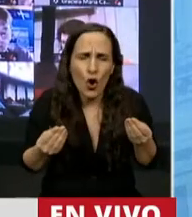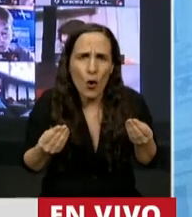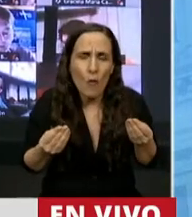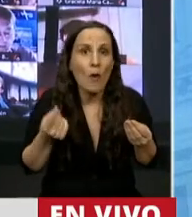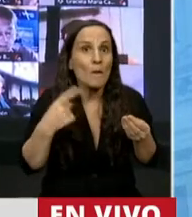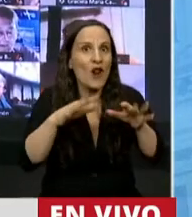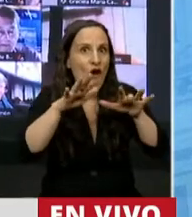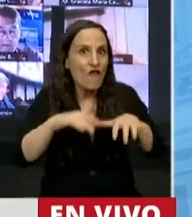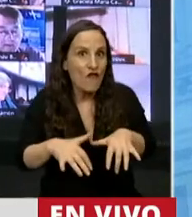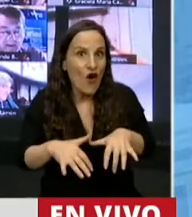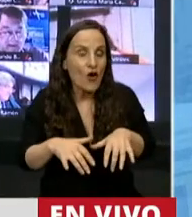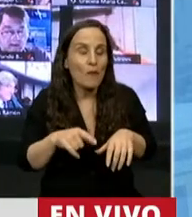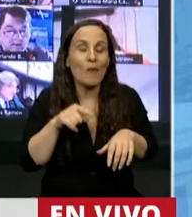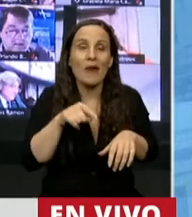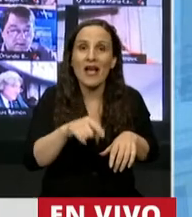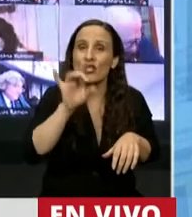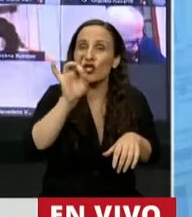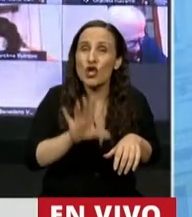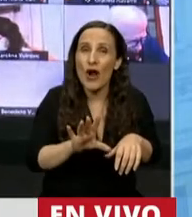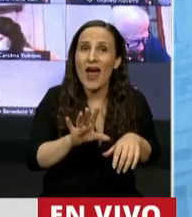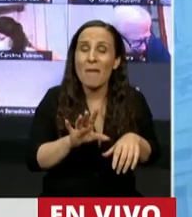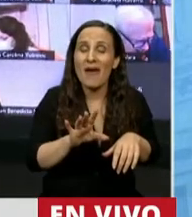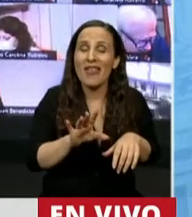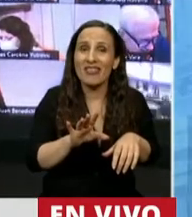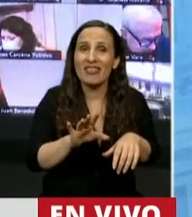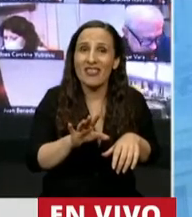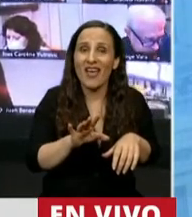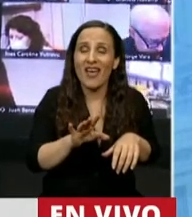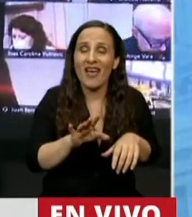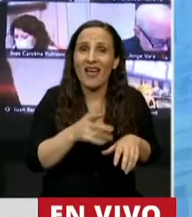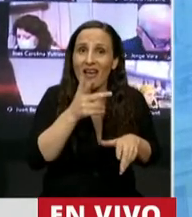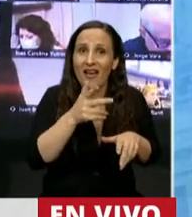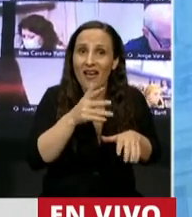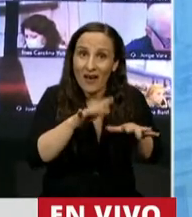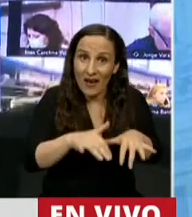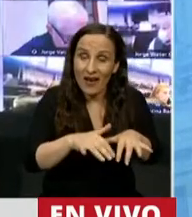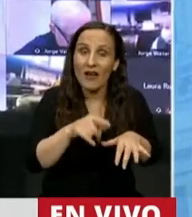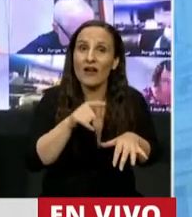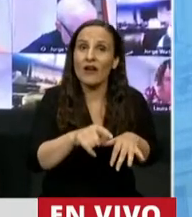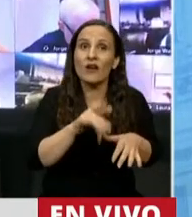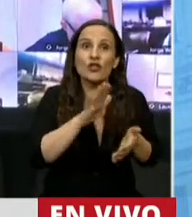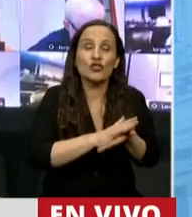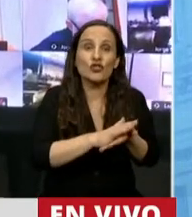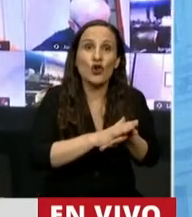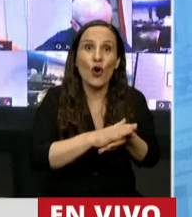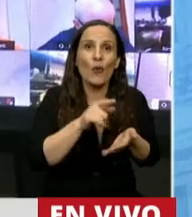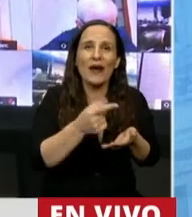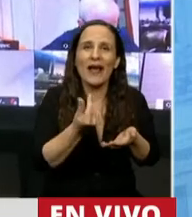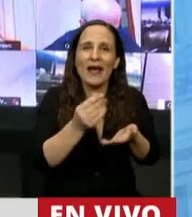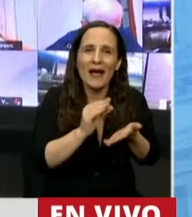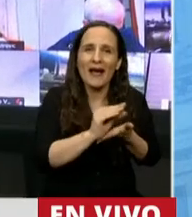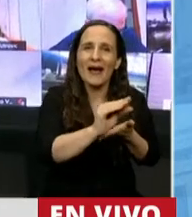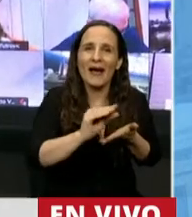en el informe escrito solo hizo referencia únicamente al incremento, las actualizaciones de las partidas